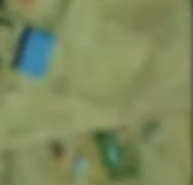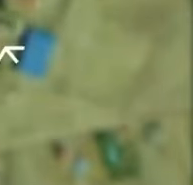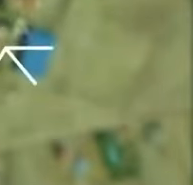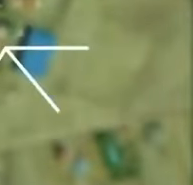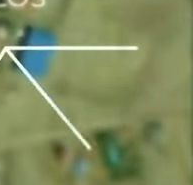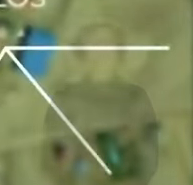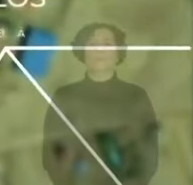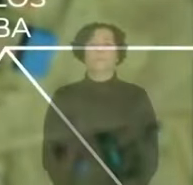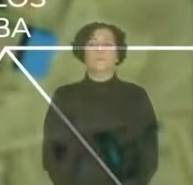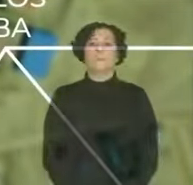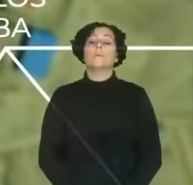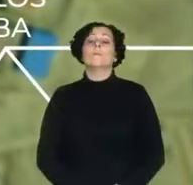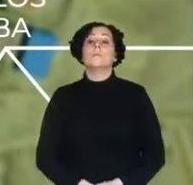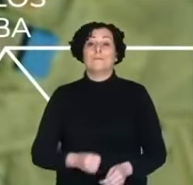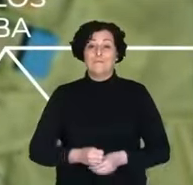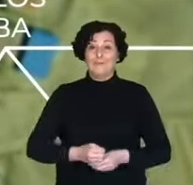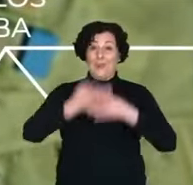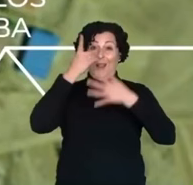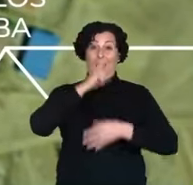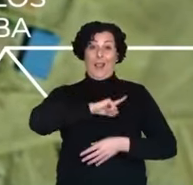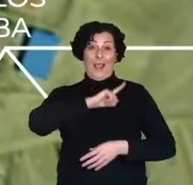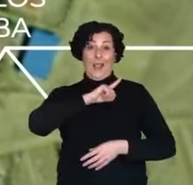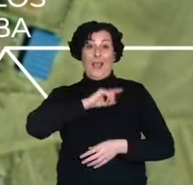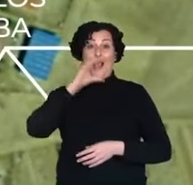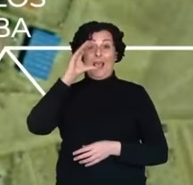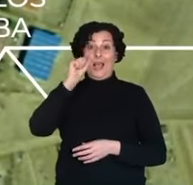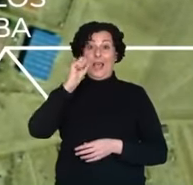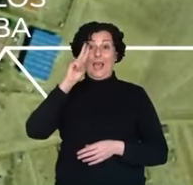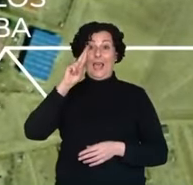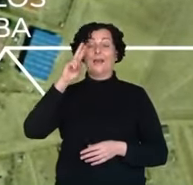El fuerte de Carvajales de Alba, Zamora.